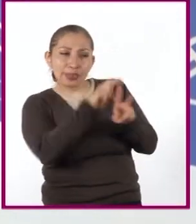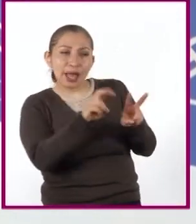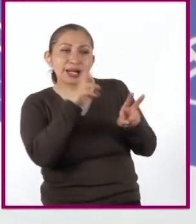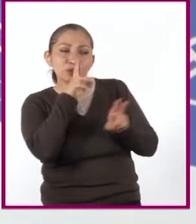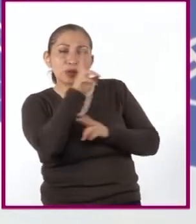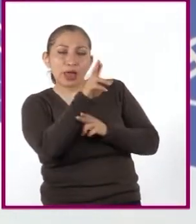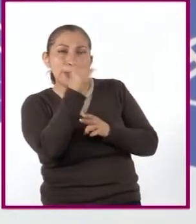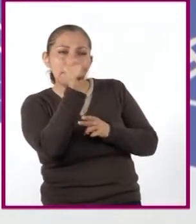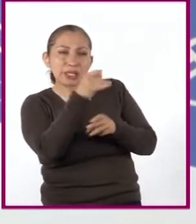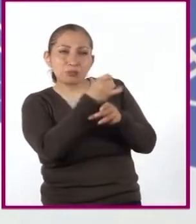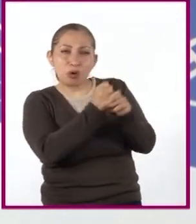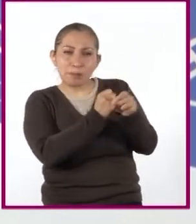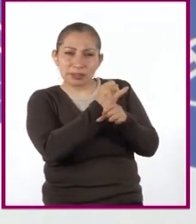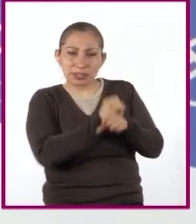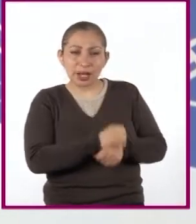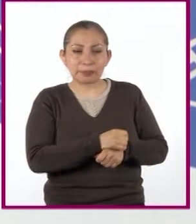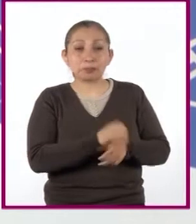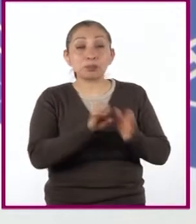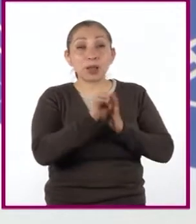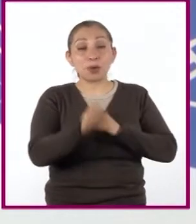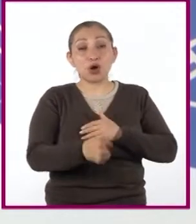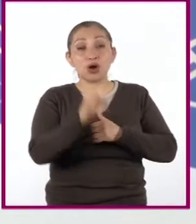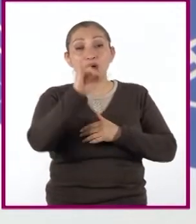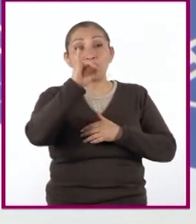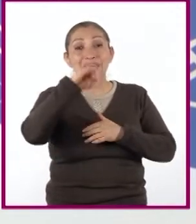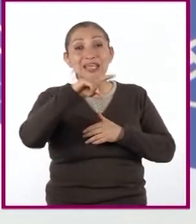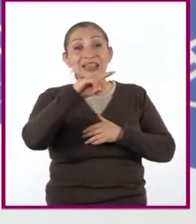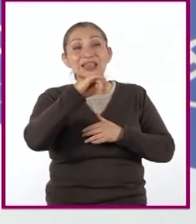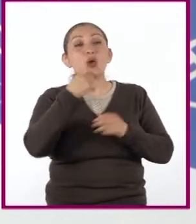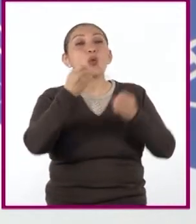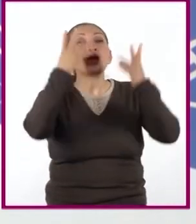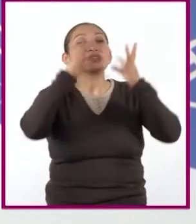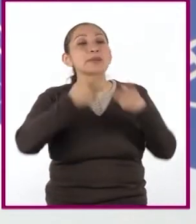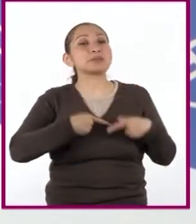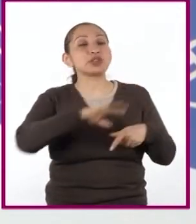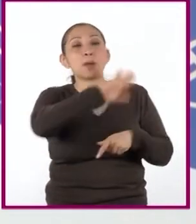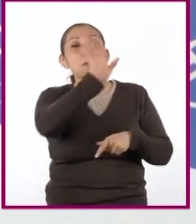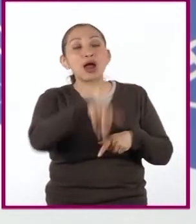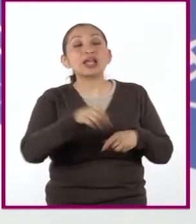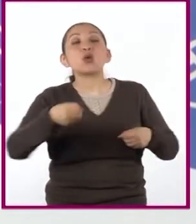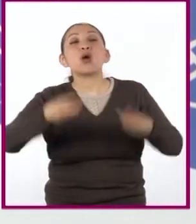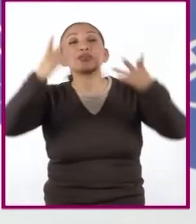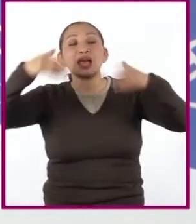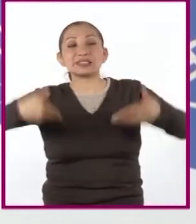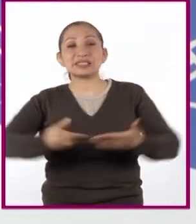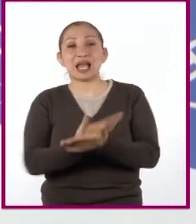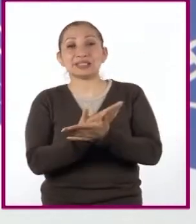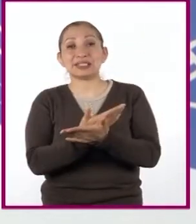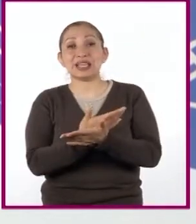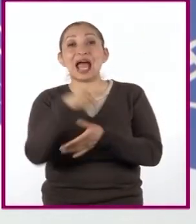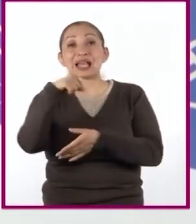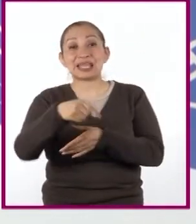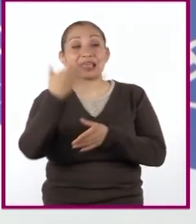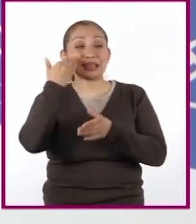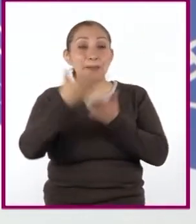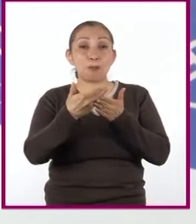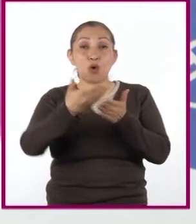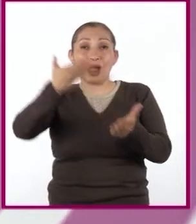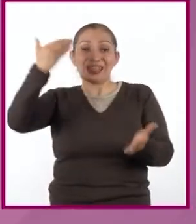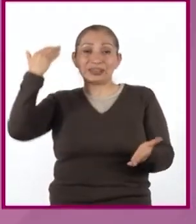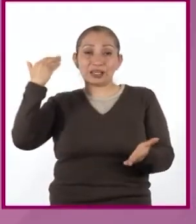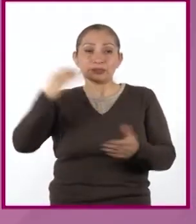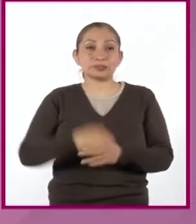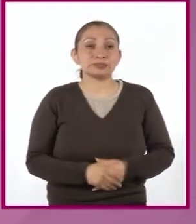resultados, por ejemplo, el índice de natalidad o de mortalidad de la población en las décadas previas.